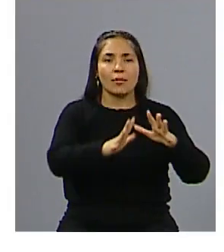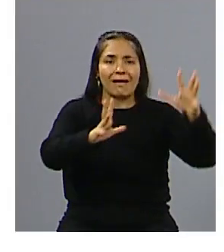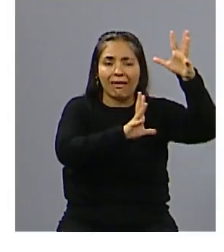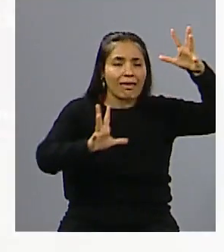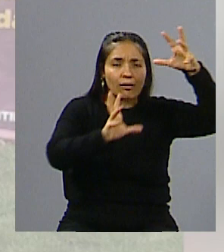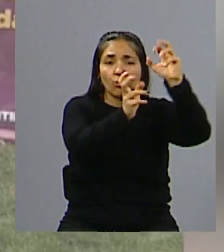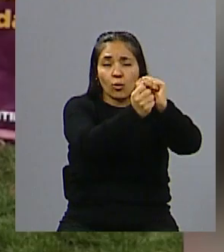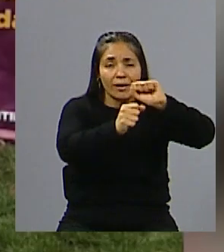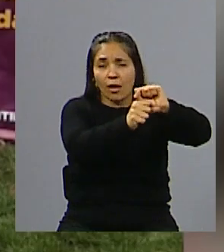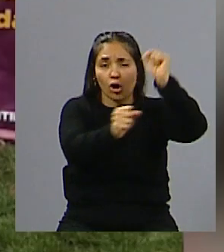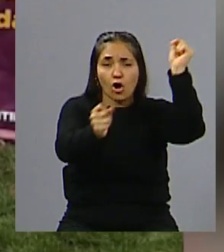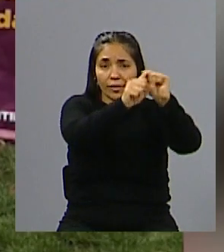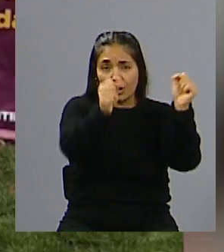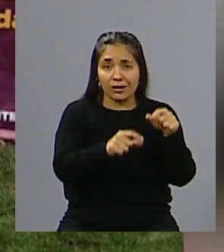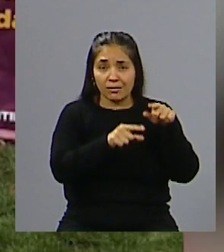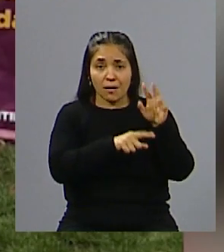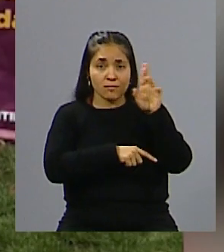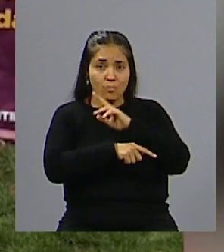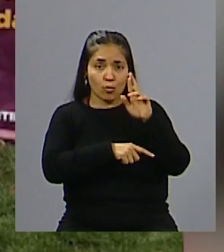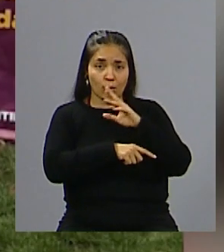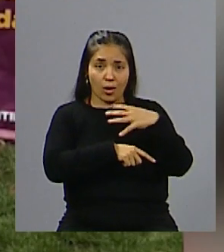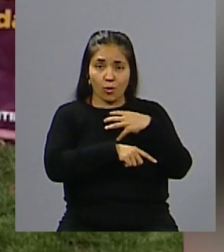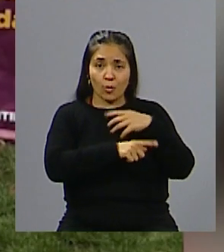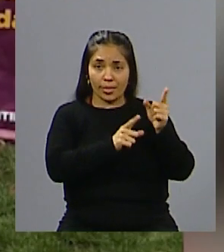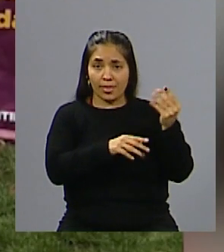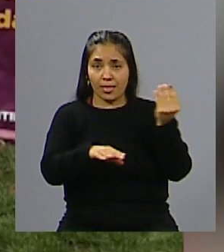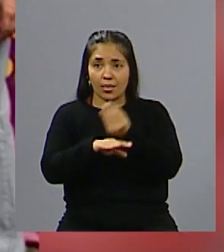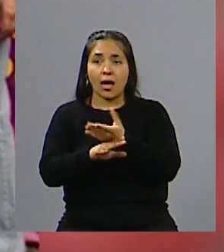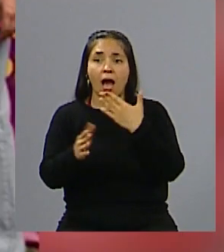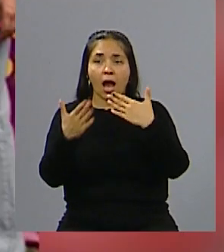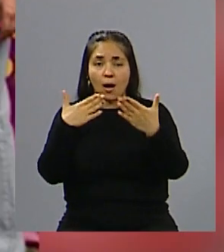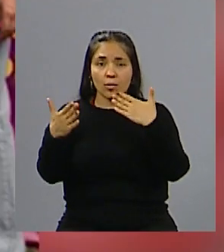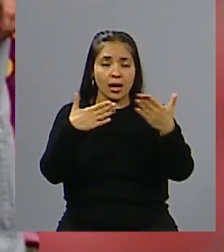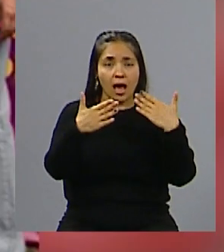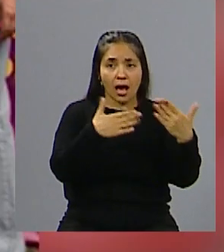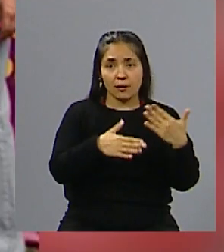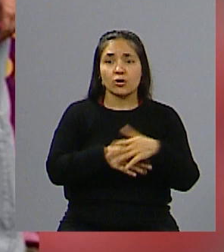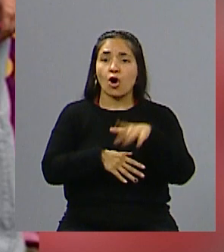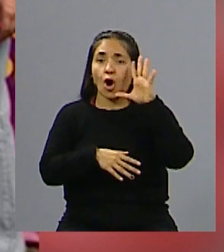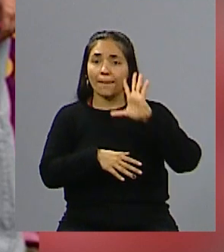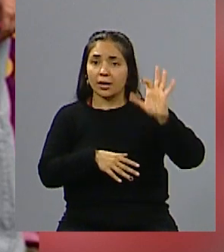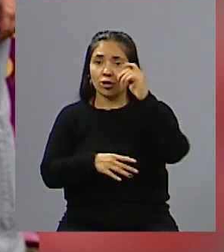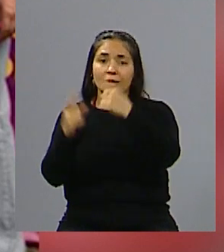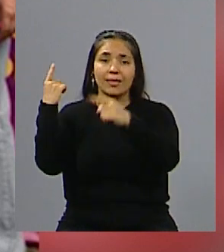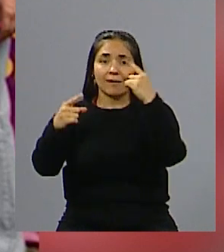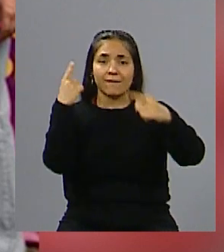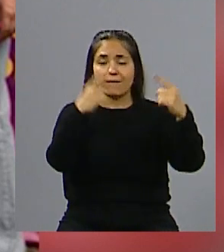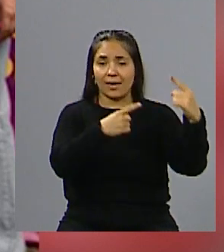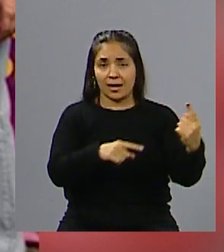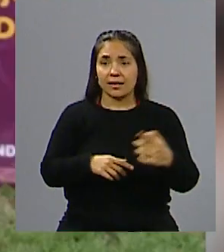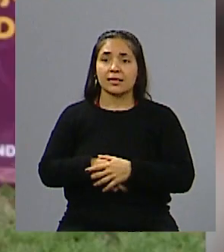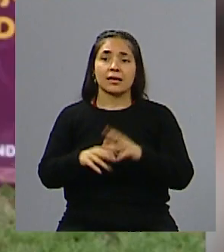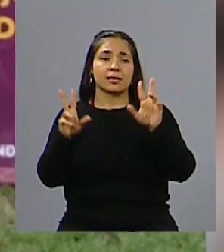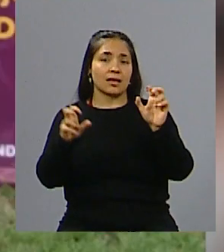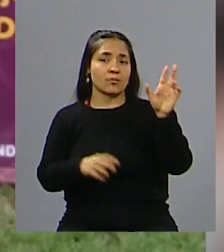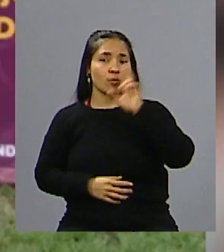pensar, debatir, charlar y abrir también el juego y a las diferentes opiniones en cuanto a las